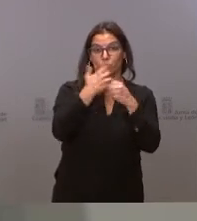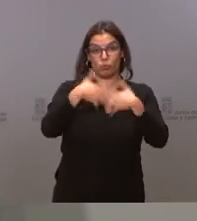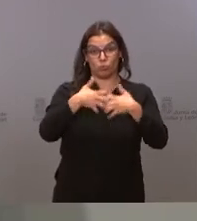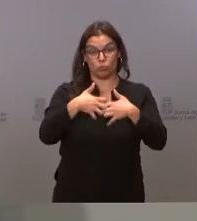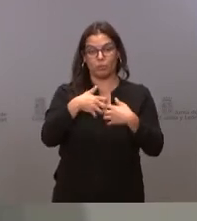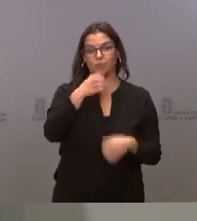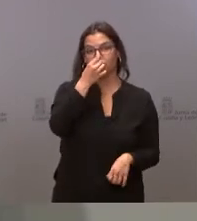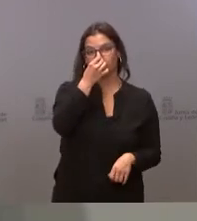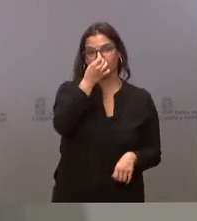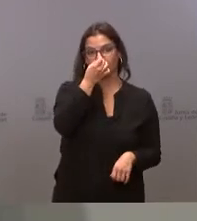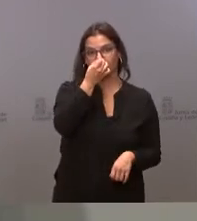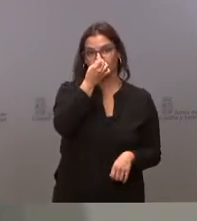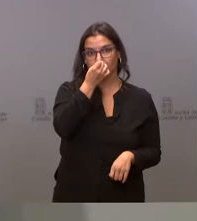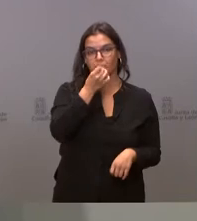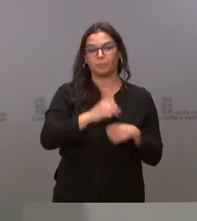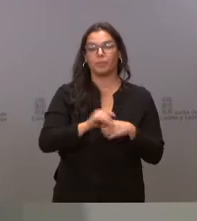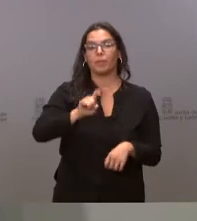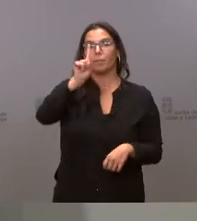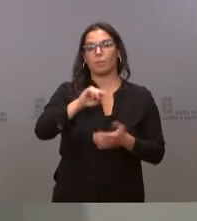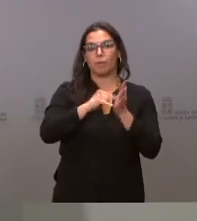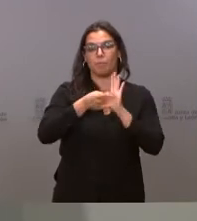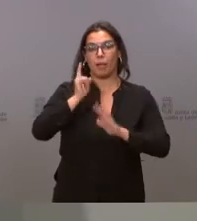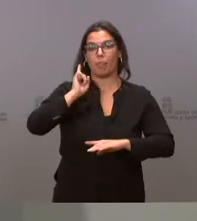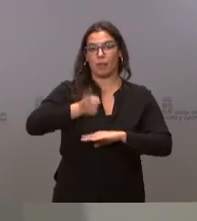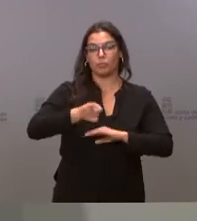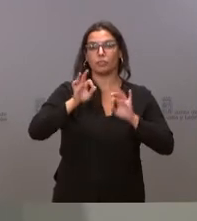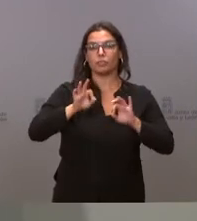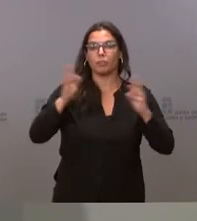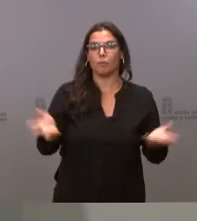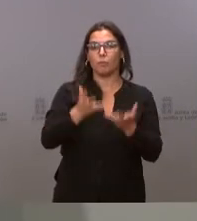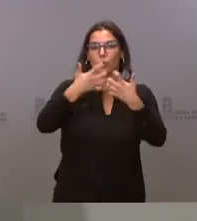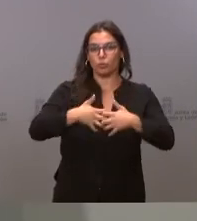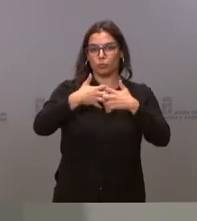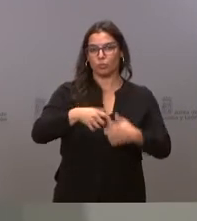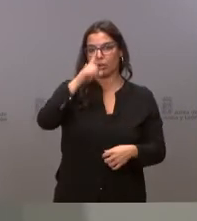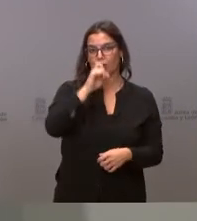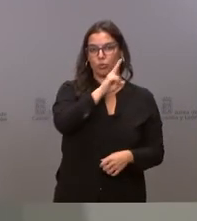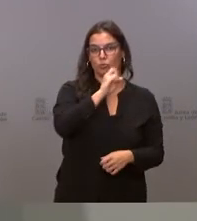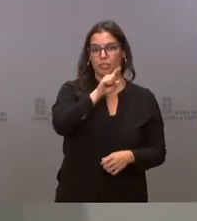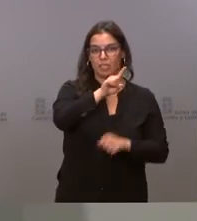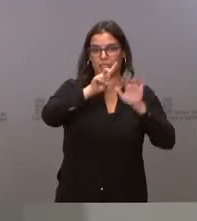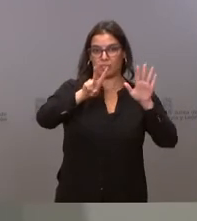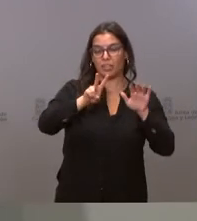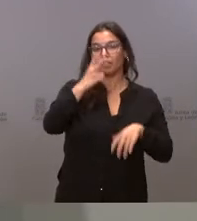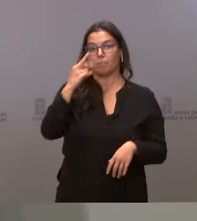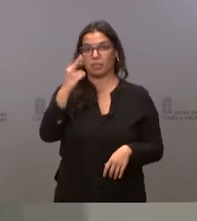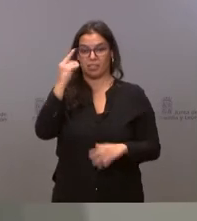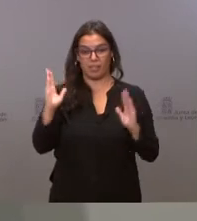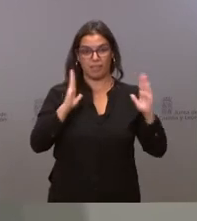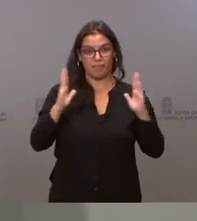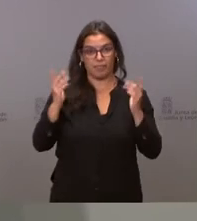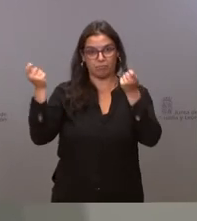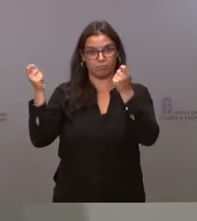cierra el primer plan director de promoción industrial 2017-2020 que ha supuesto